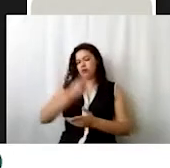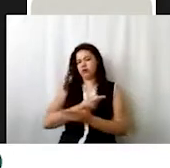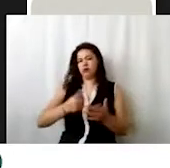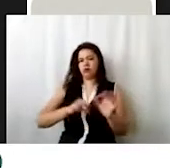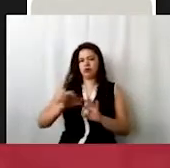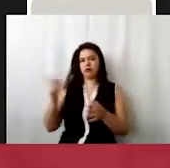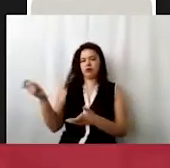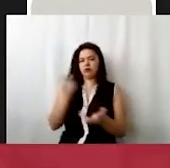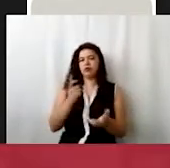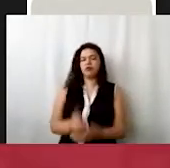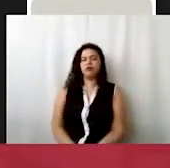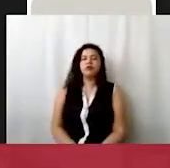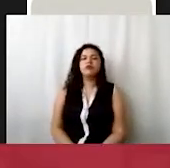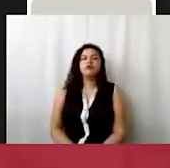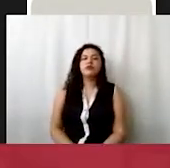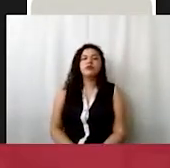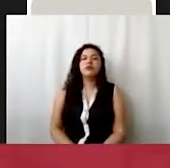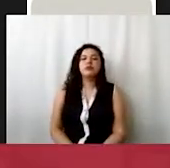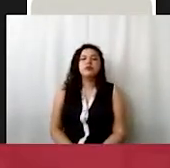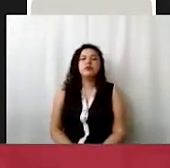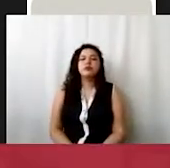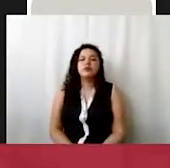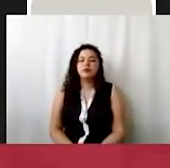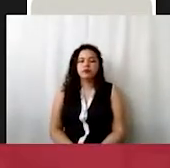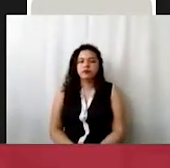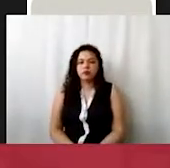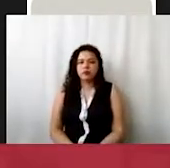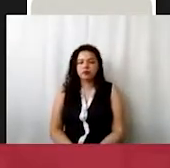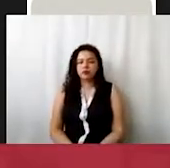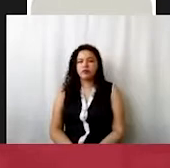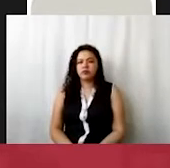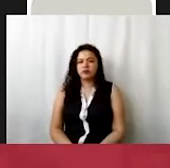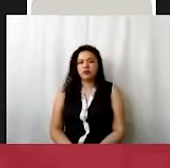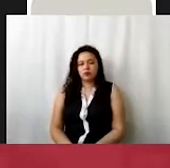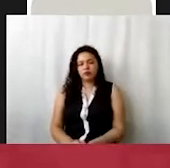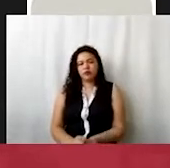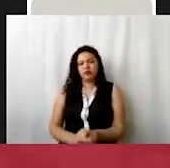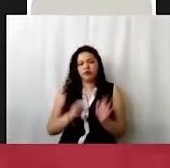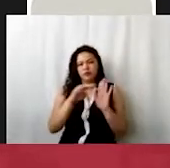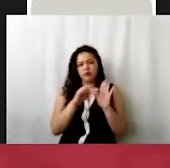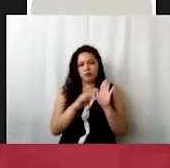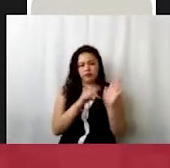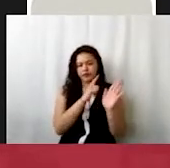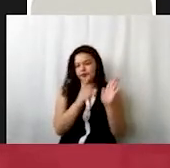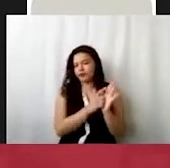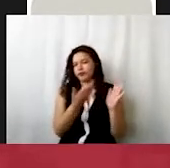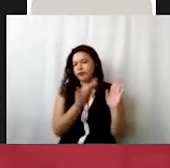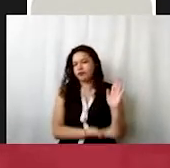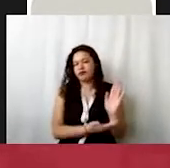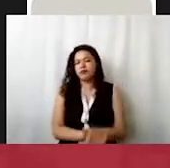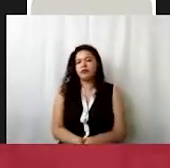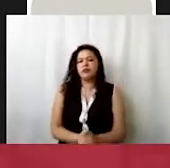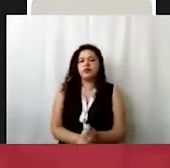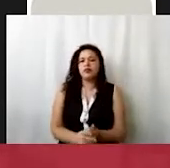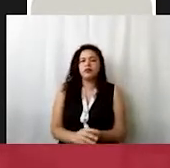presupuesto. Bueno, vamos a dar pie al marco normativo. Como ustedes saben, tanto ustedes como